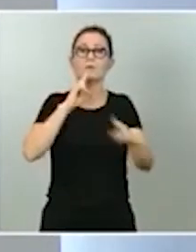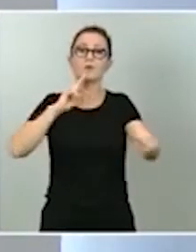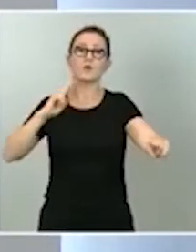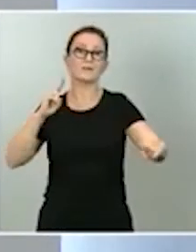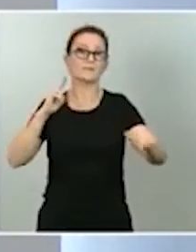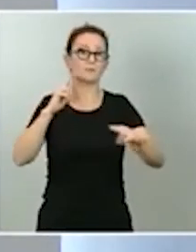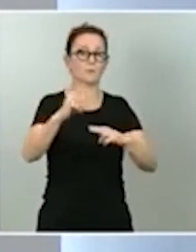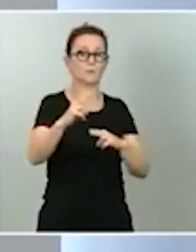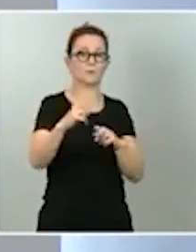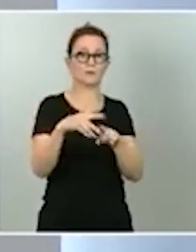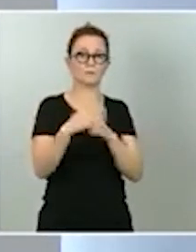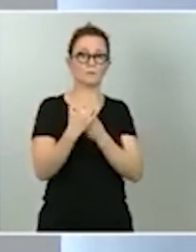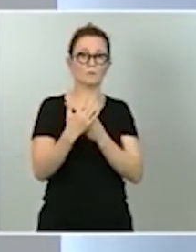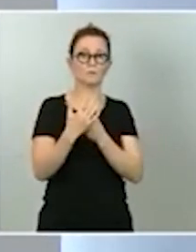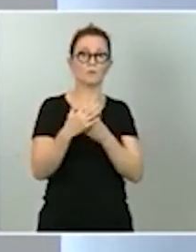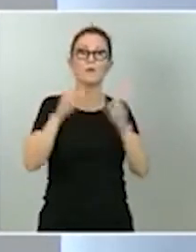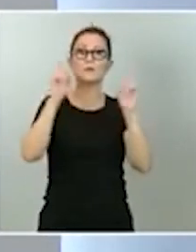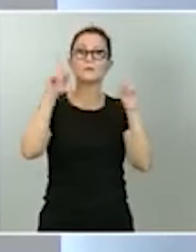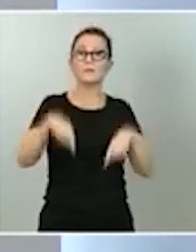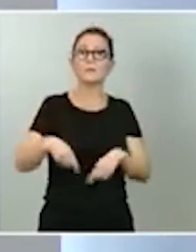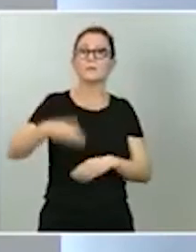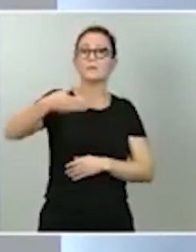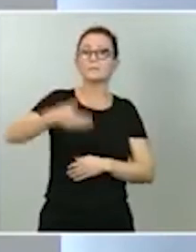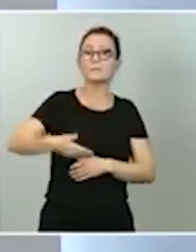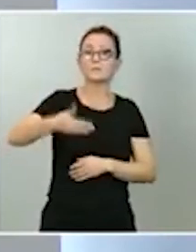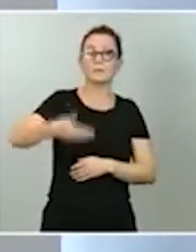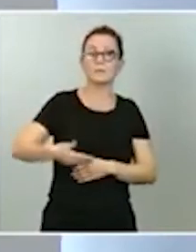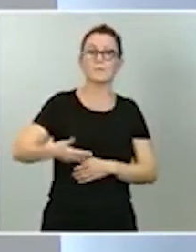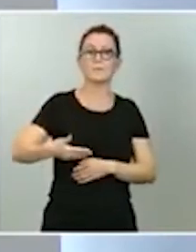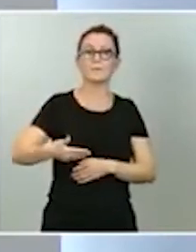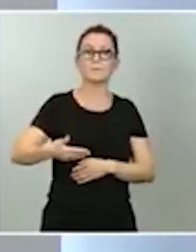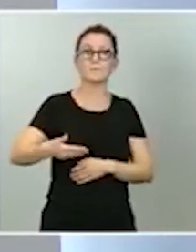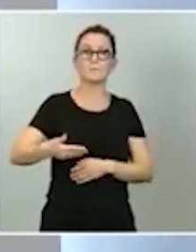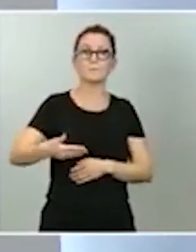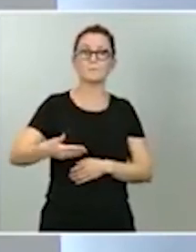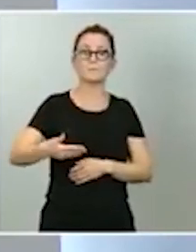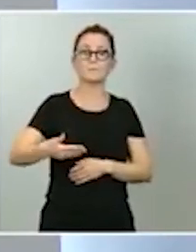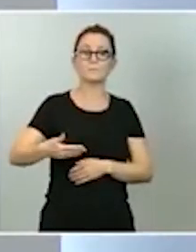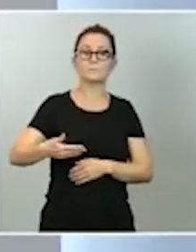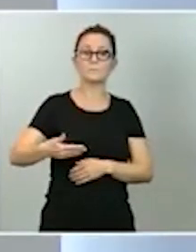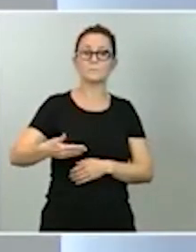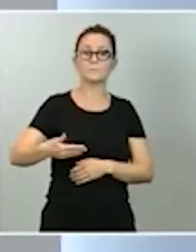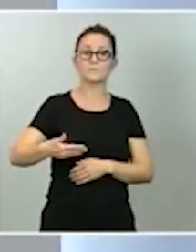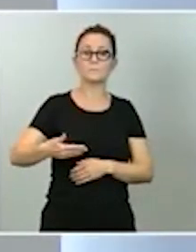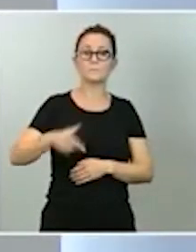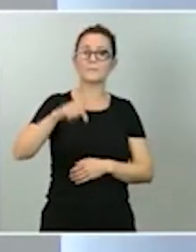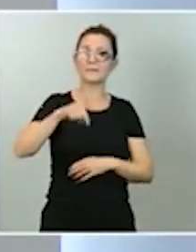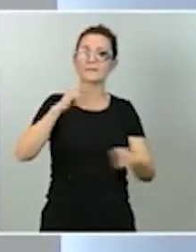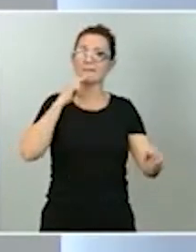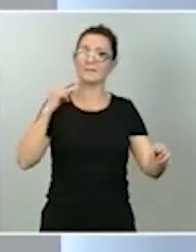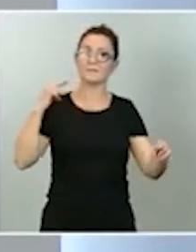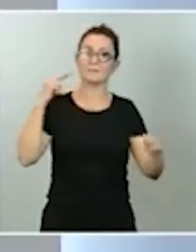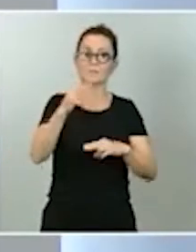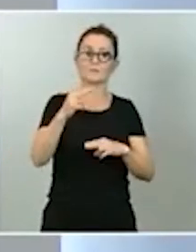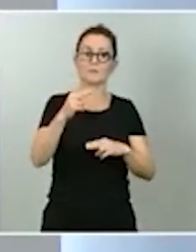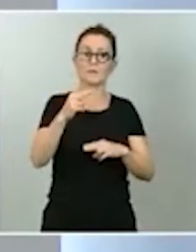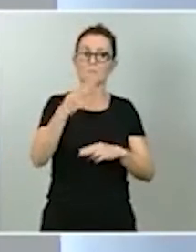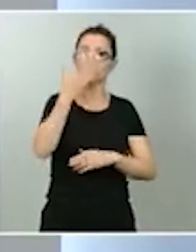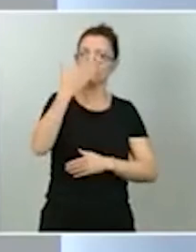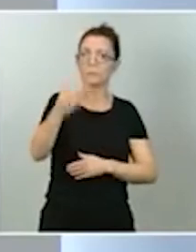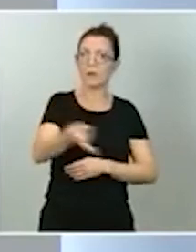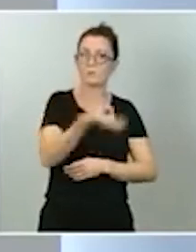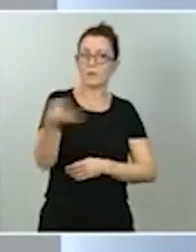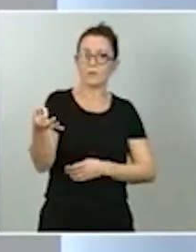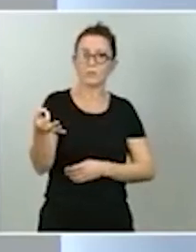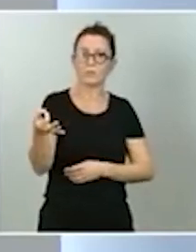lo importante que es él también tomar nota del hecho de que esta respuesta está siendo eficaz desde el punto de vista de